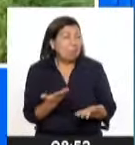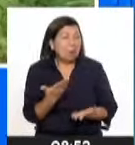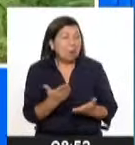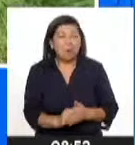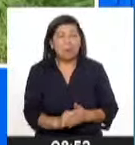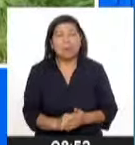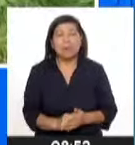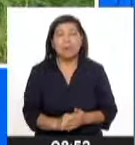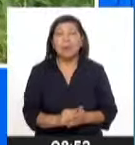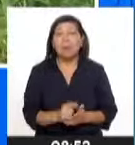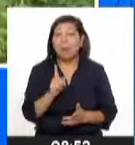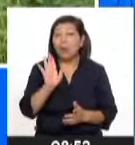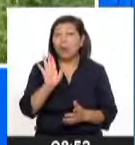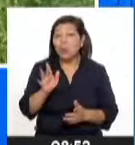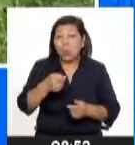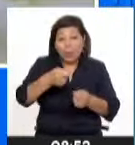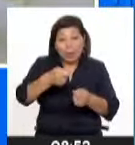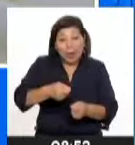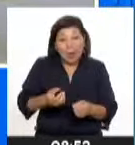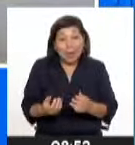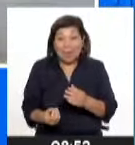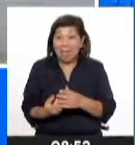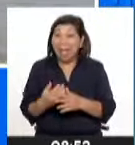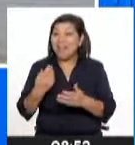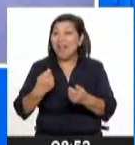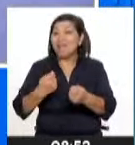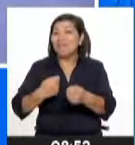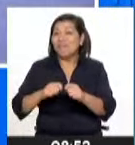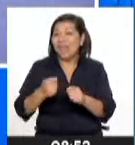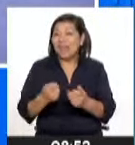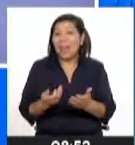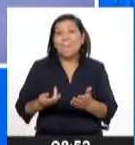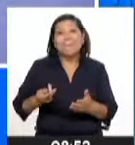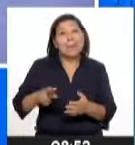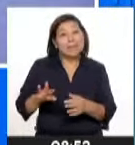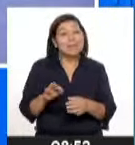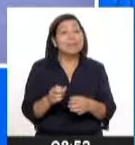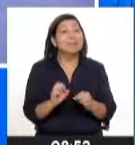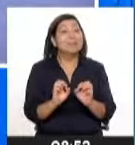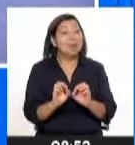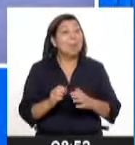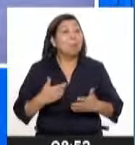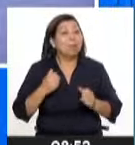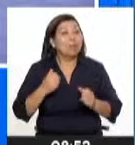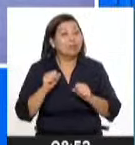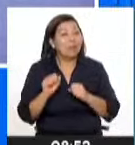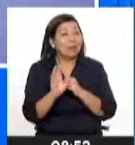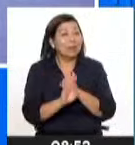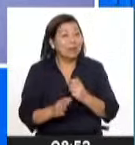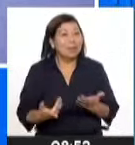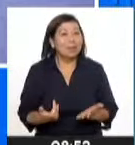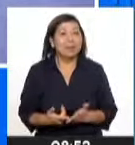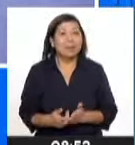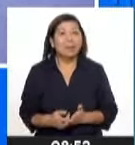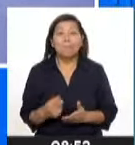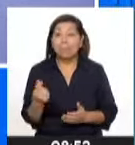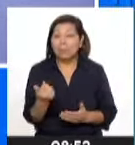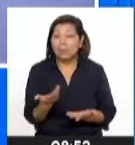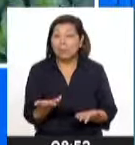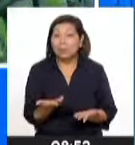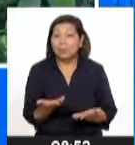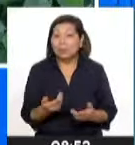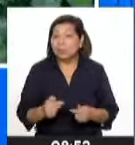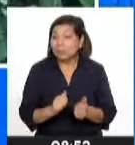poscosecha, lo cual en este momento es fundamental para que podamos garantizar justamente la viabilidad y